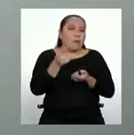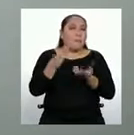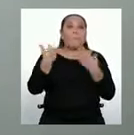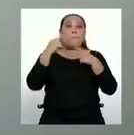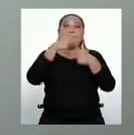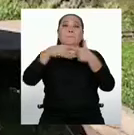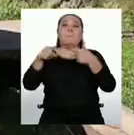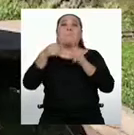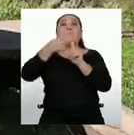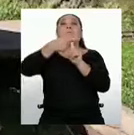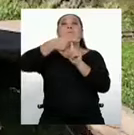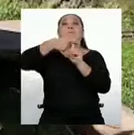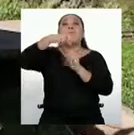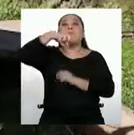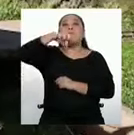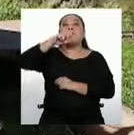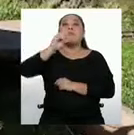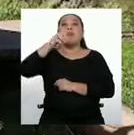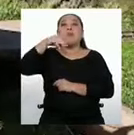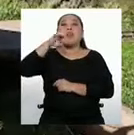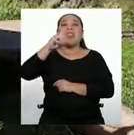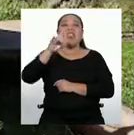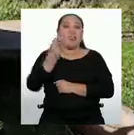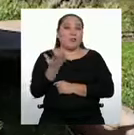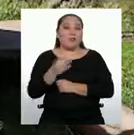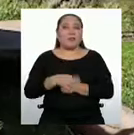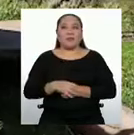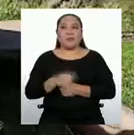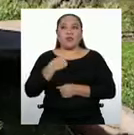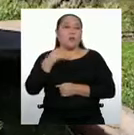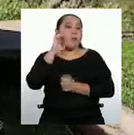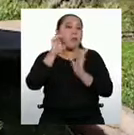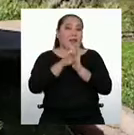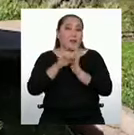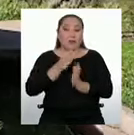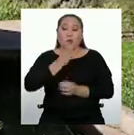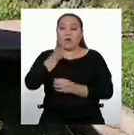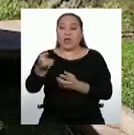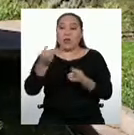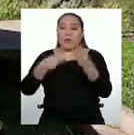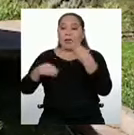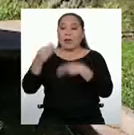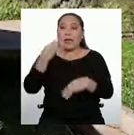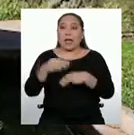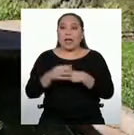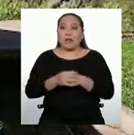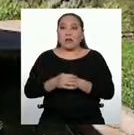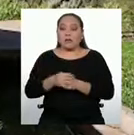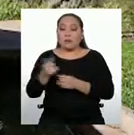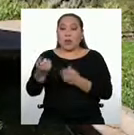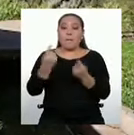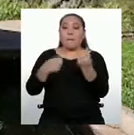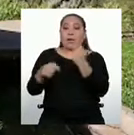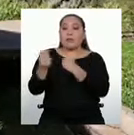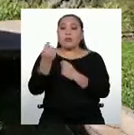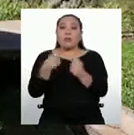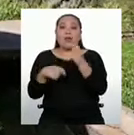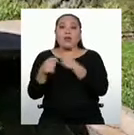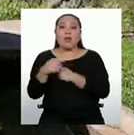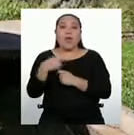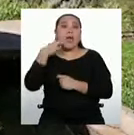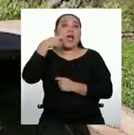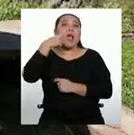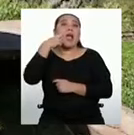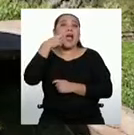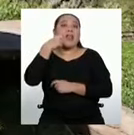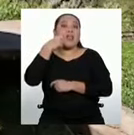cuesta este producto. Tuve que sacar el promedio en el mercado haciendo venta de carne